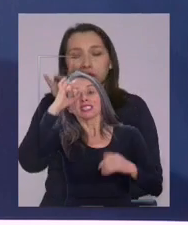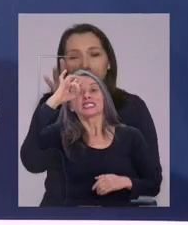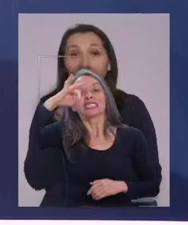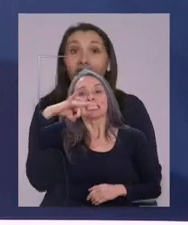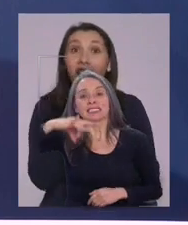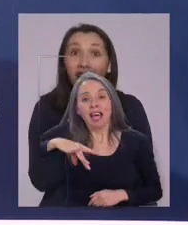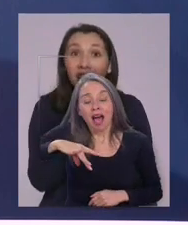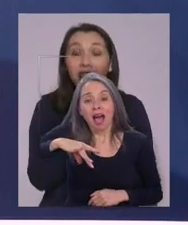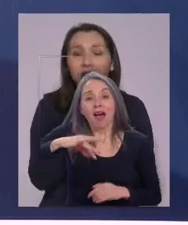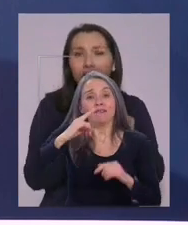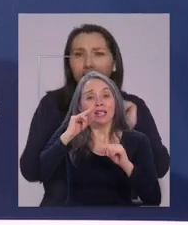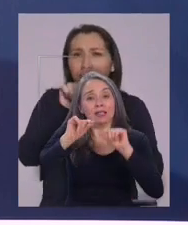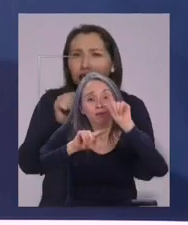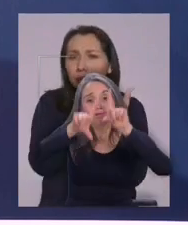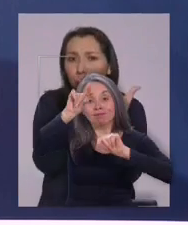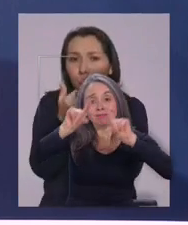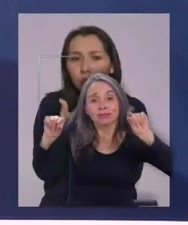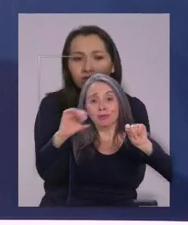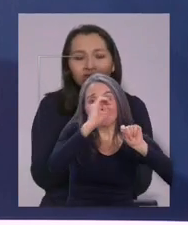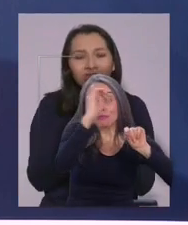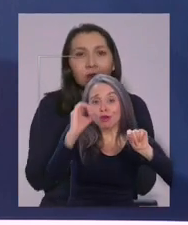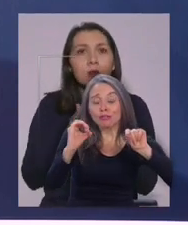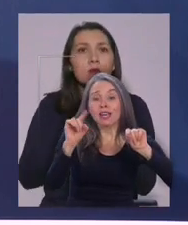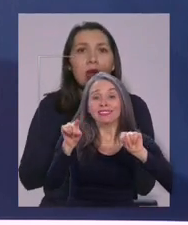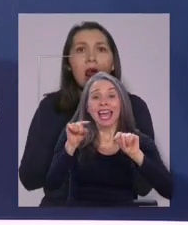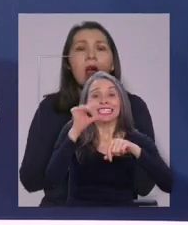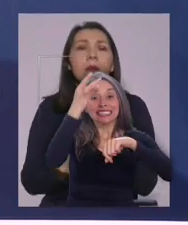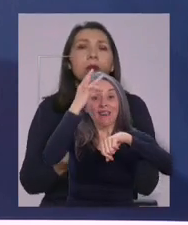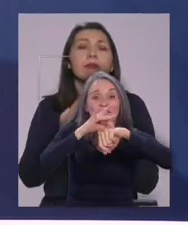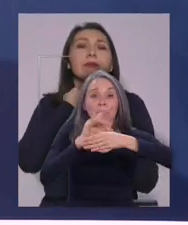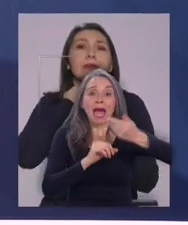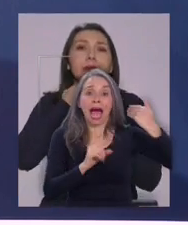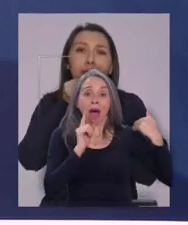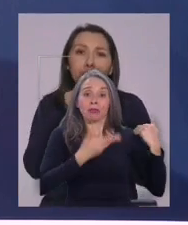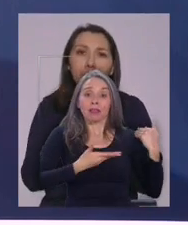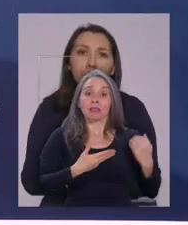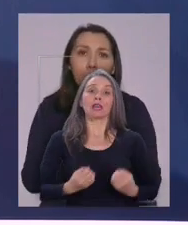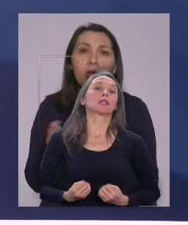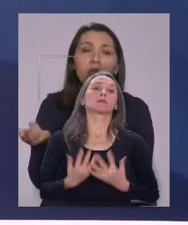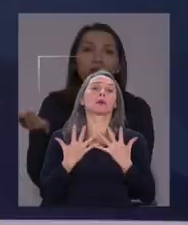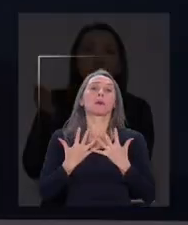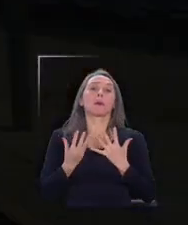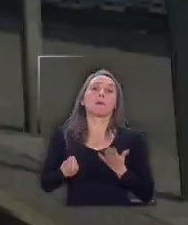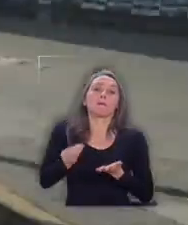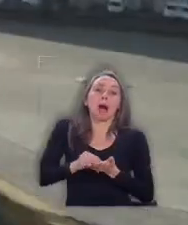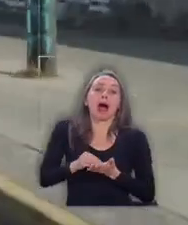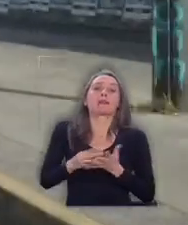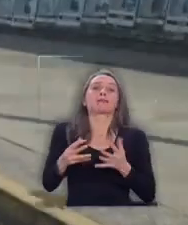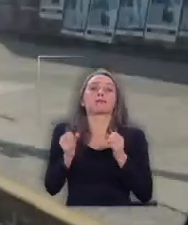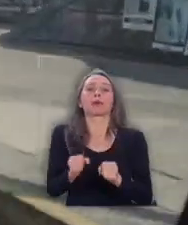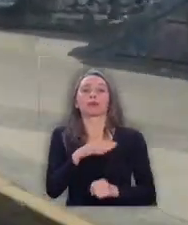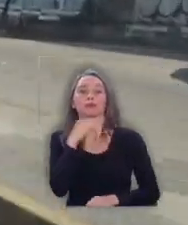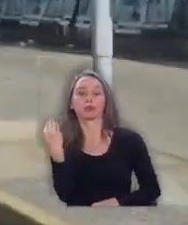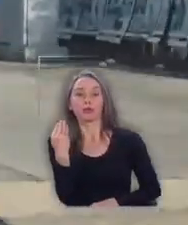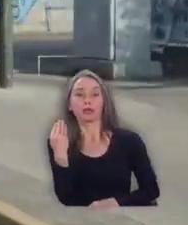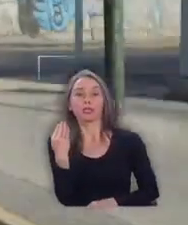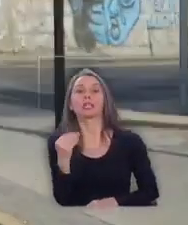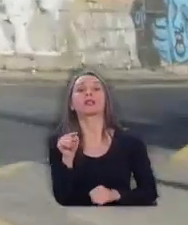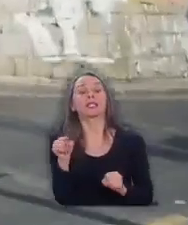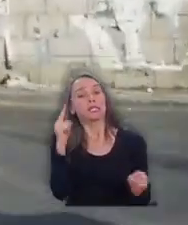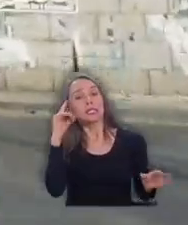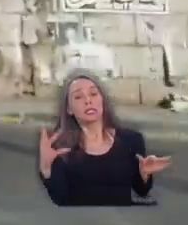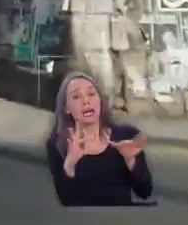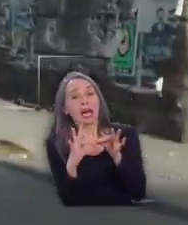ya por las estadísticas, aceleran o aumentan la posibilidad de fallecer. Fallecimientos que se